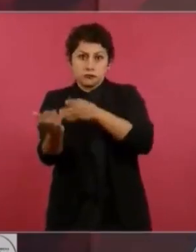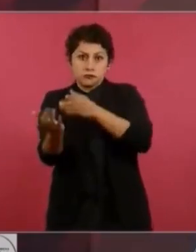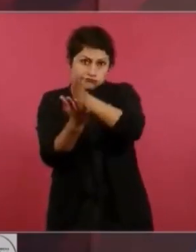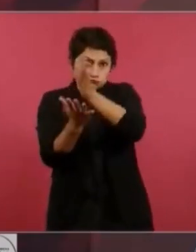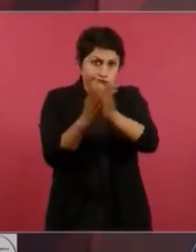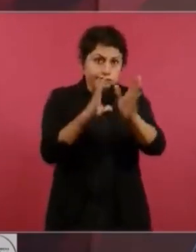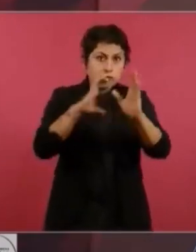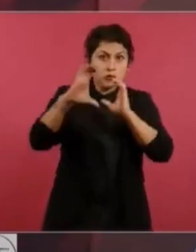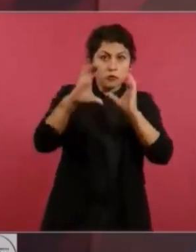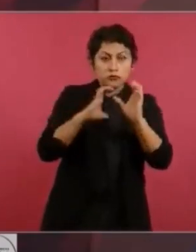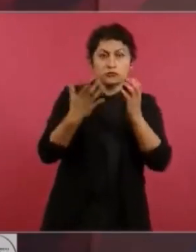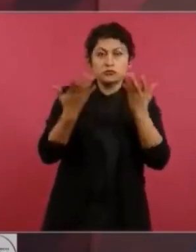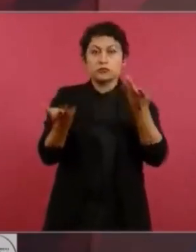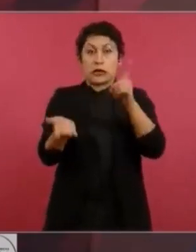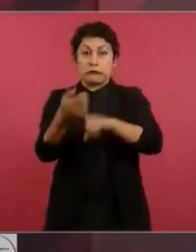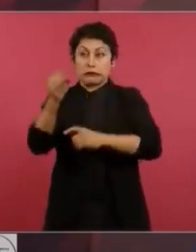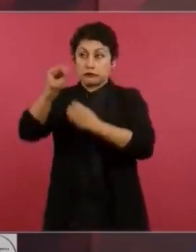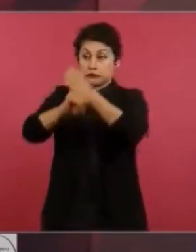Estado.